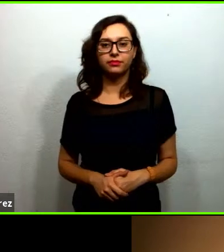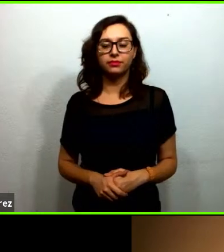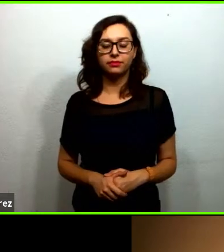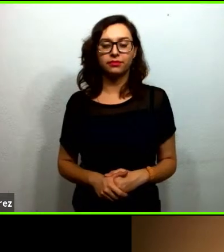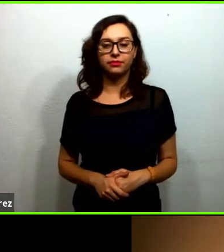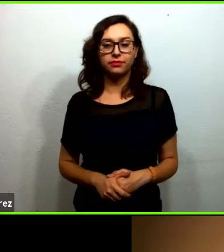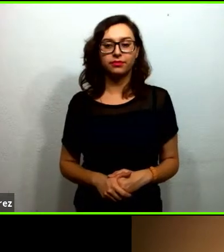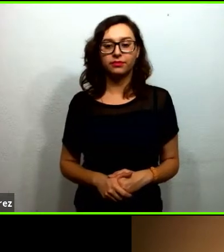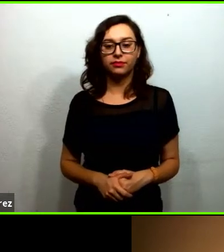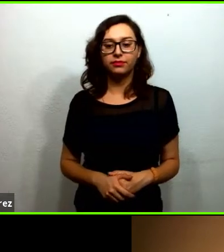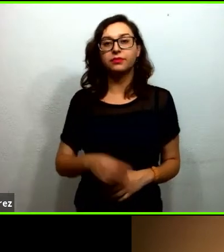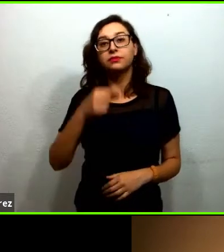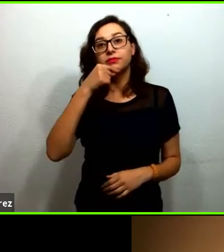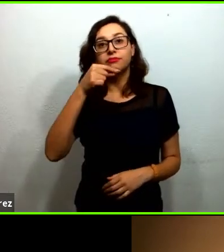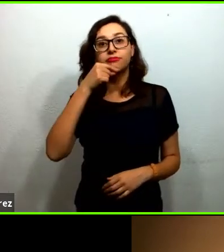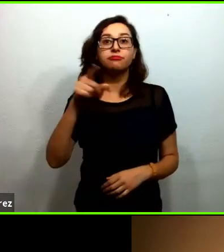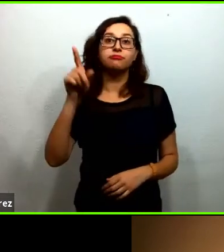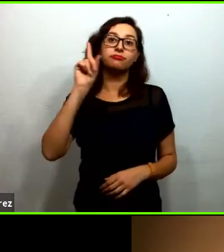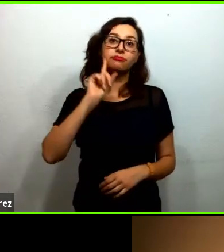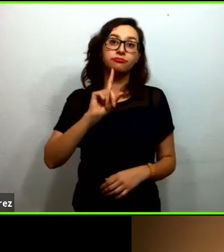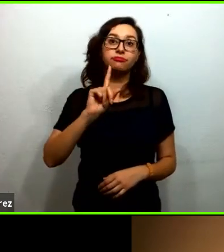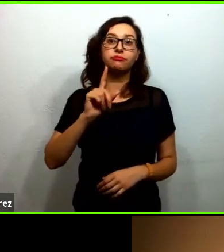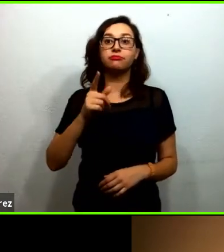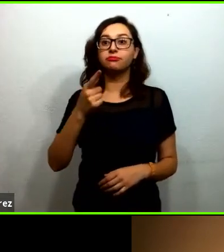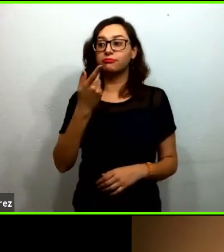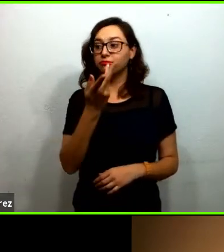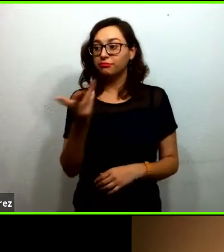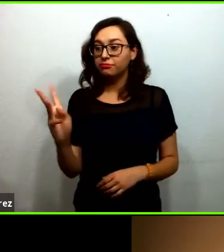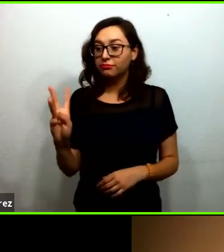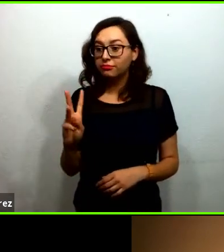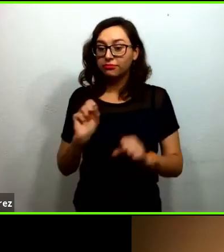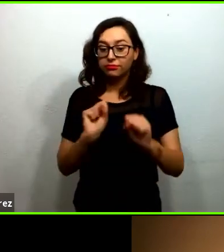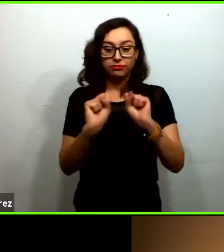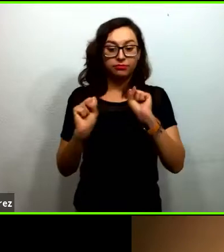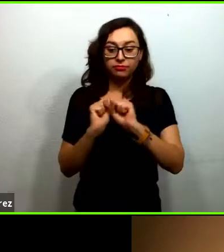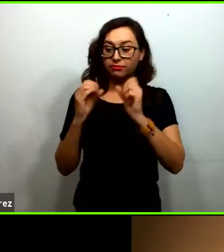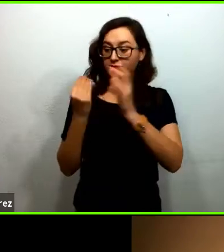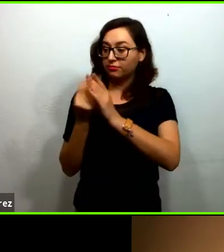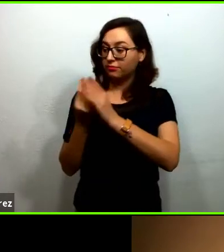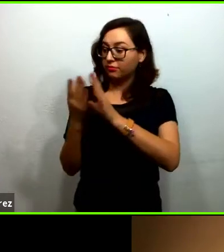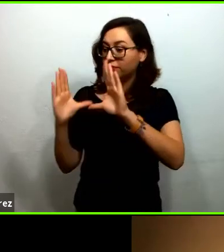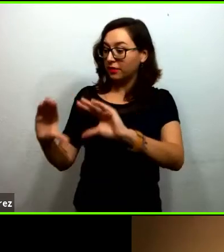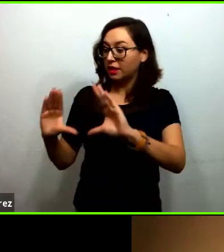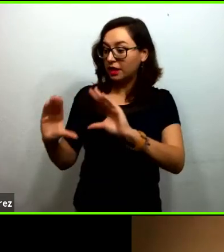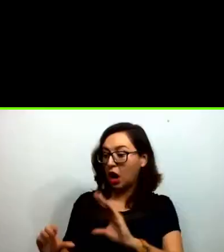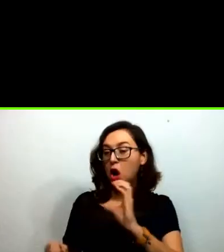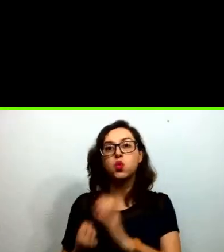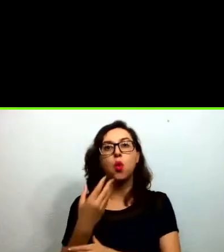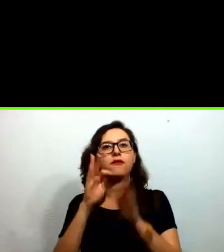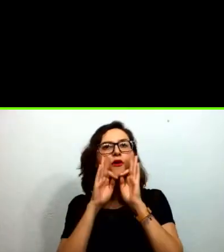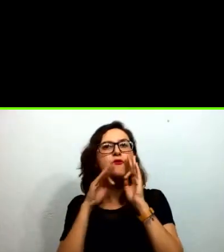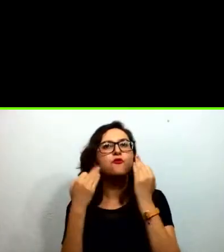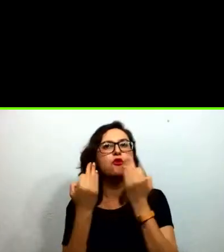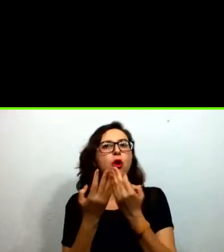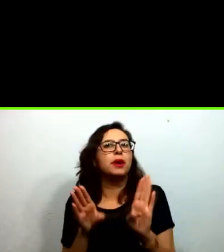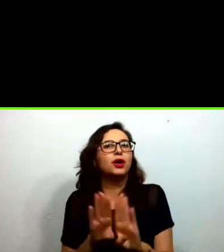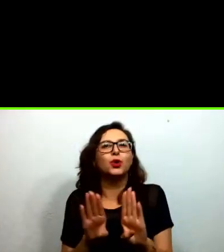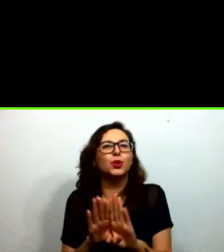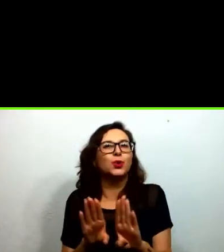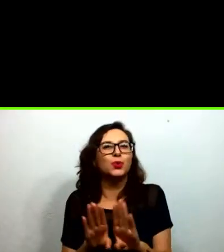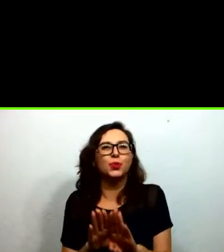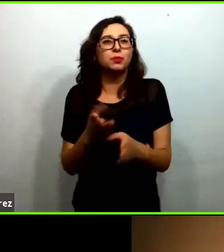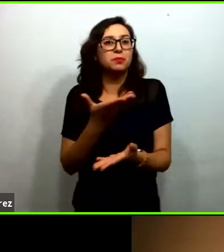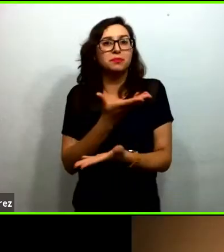enseñar a los niños en el aula luego del COVID no sé si hay alguien que quiera tomar